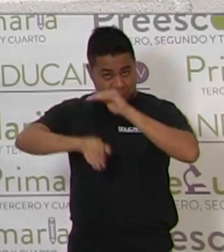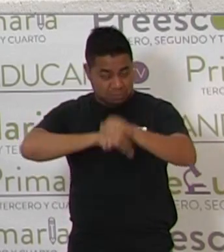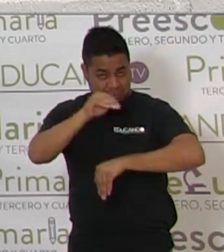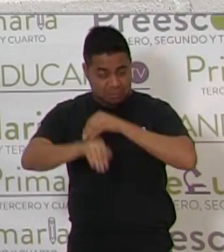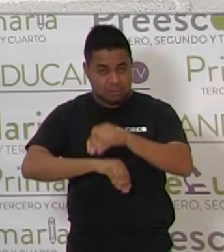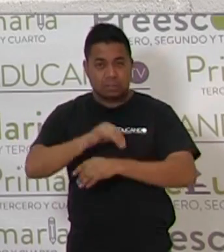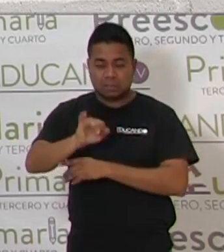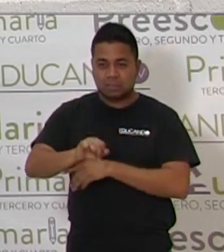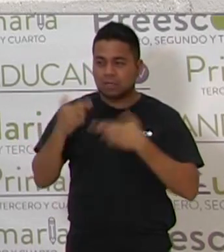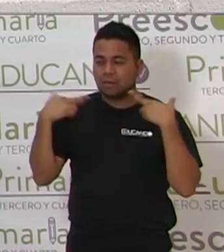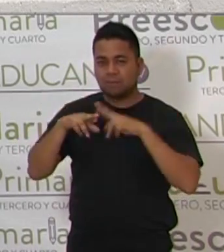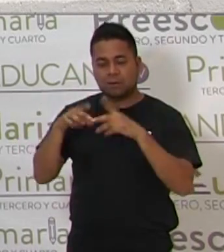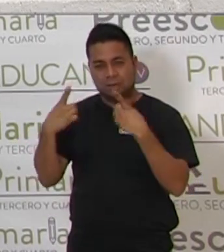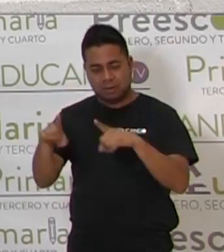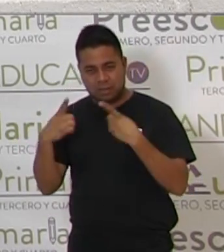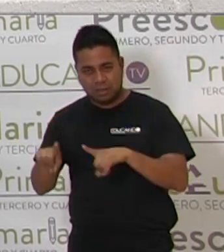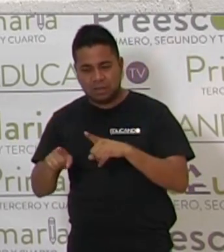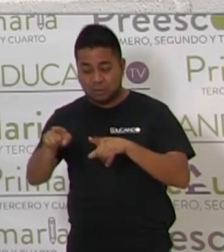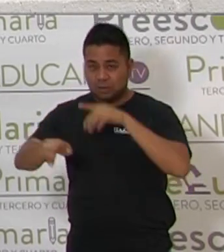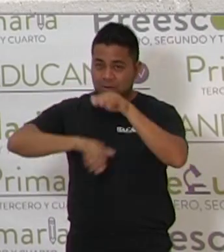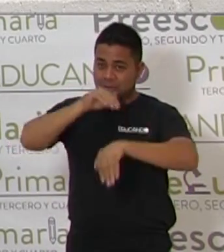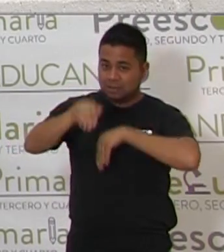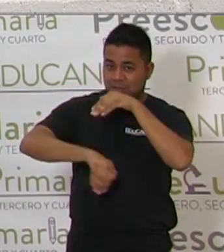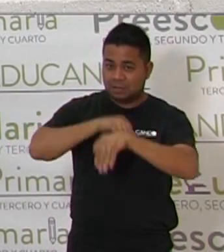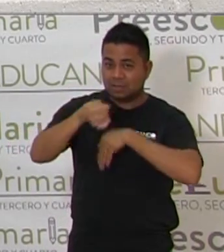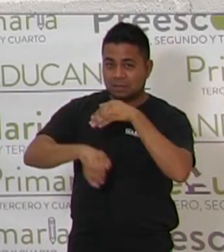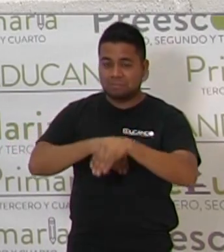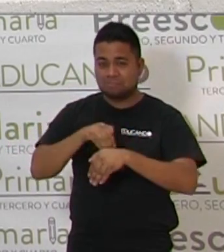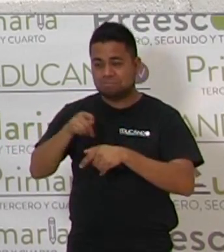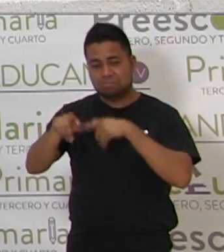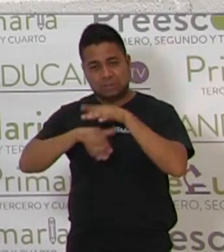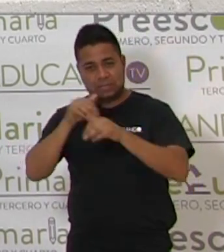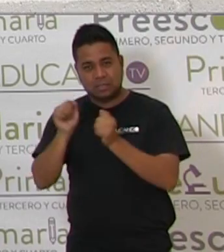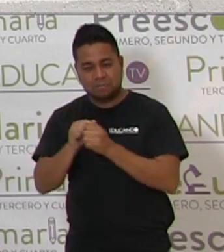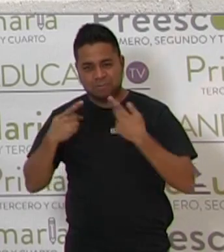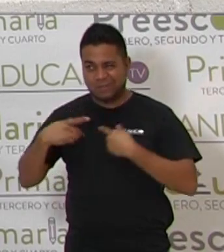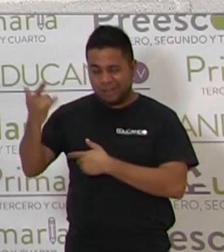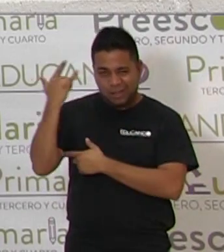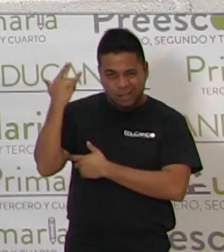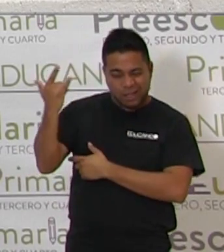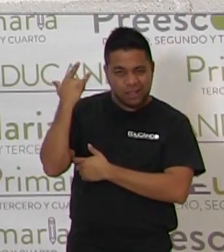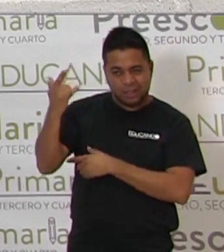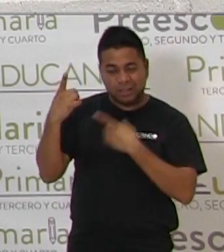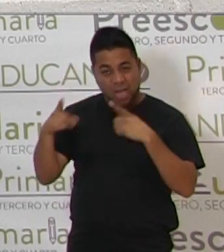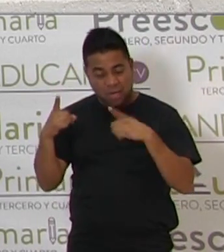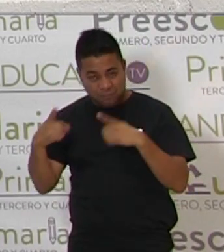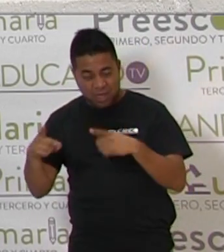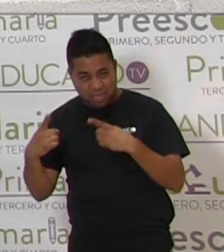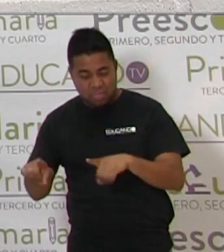¿Sí? ¿Maestro David, nadaría usted con los gigantes?